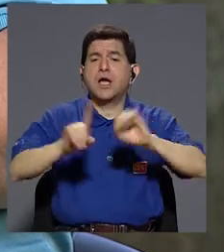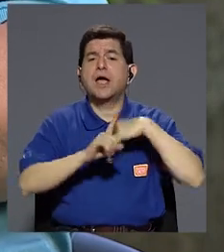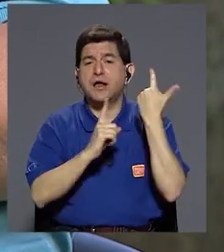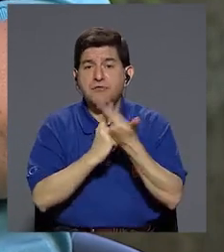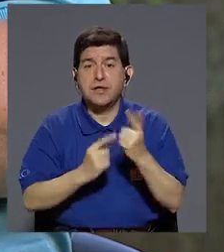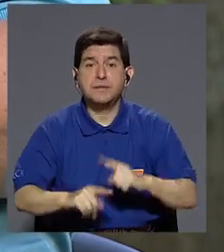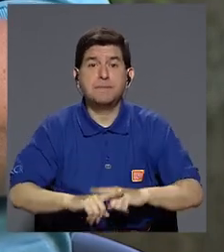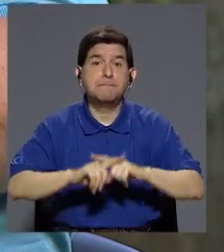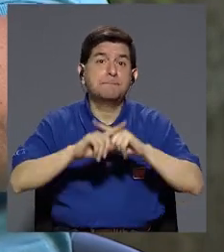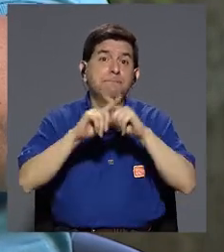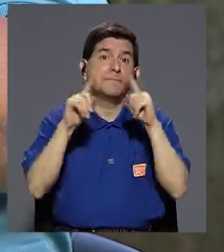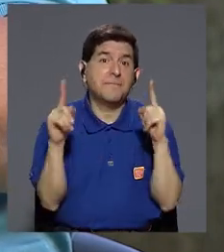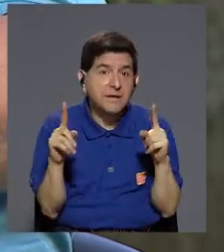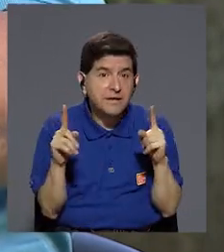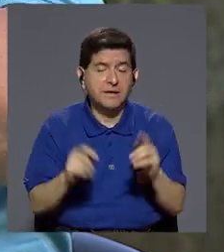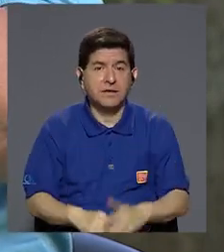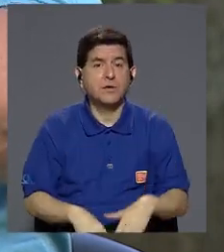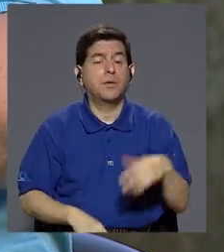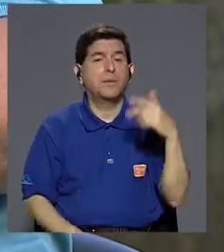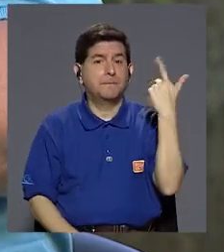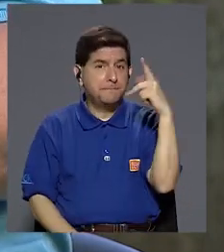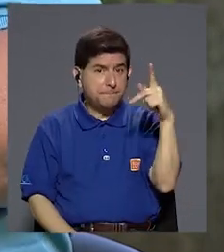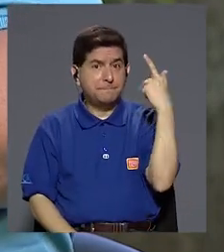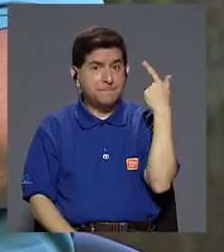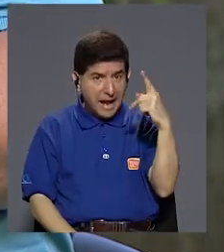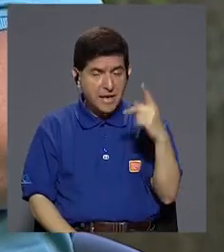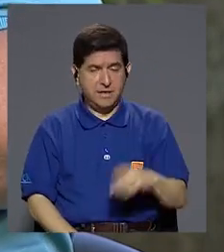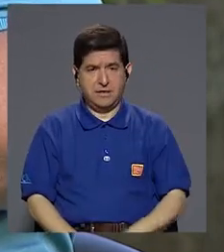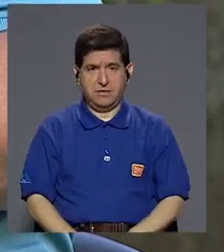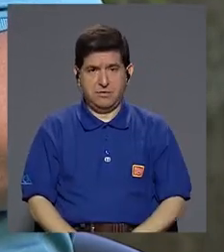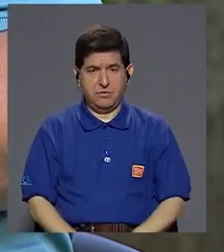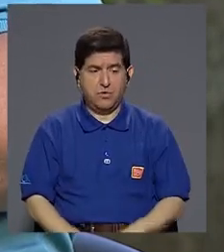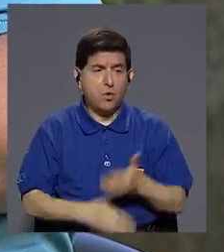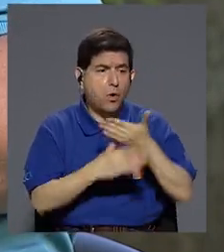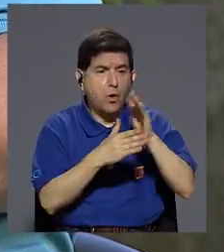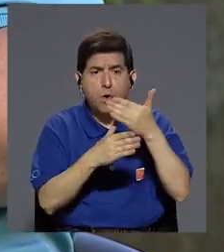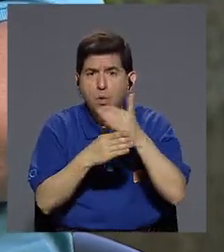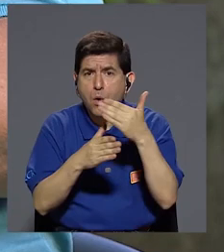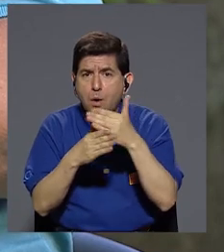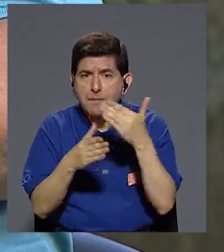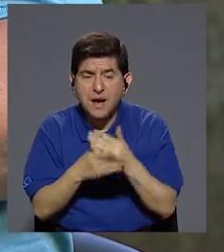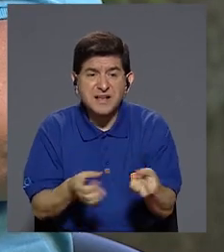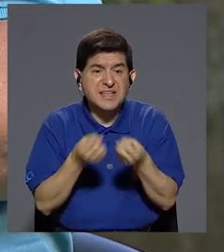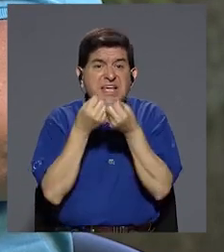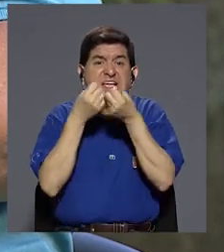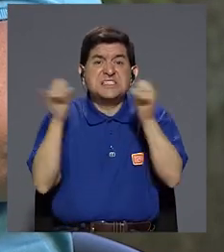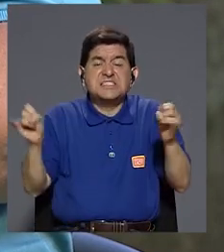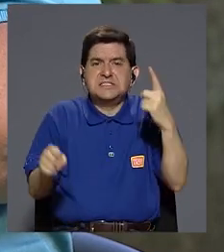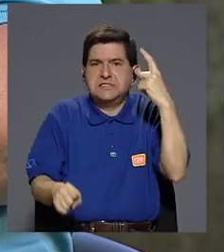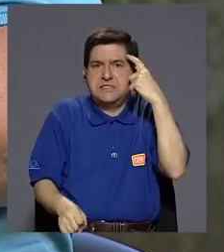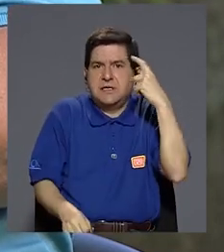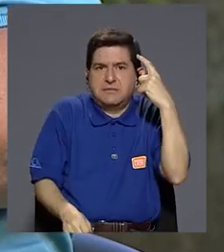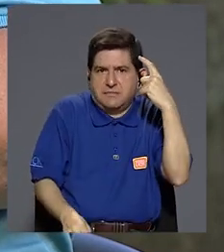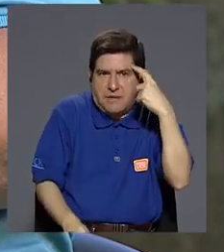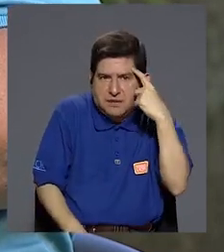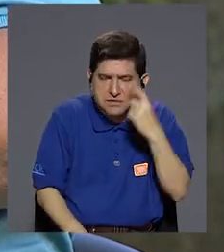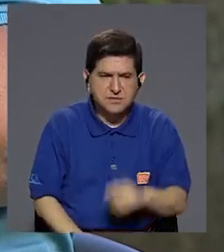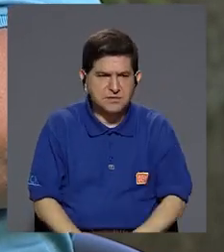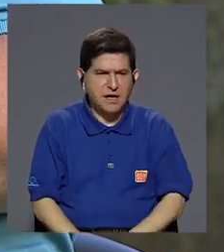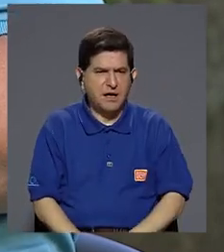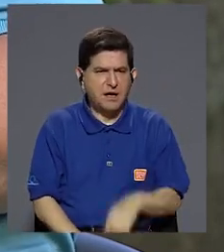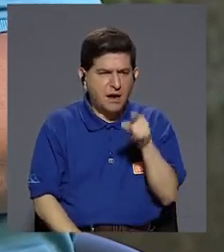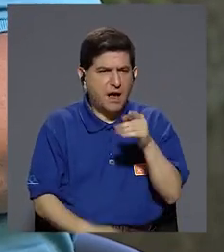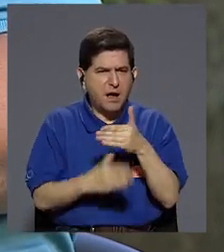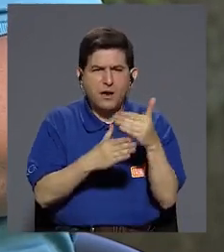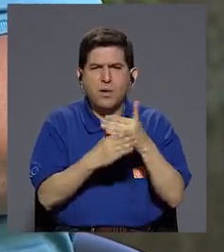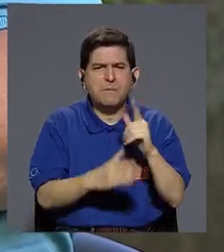sociales, lo que es peligroso es cuando se comparte sin pensar con quién